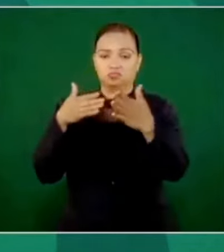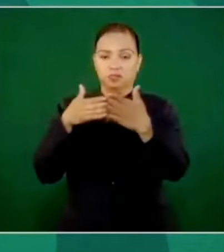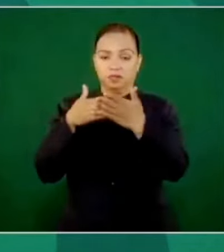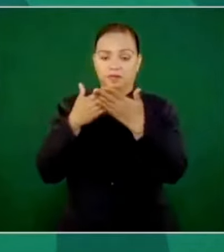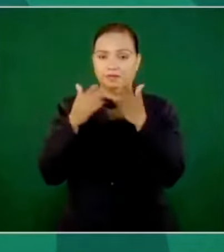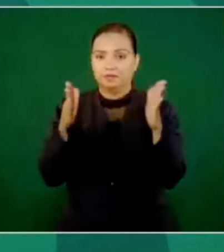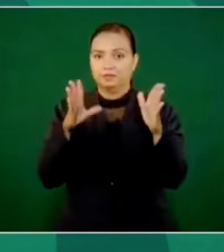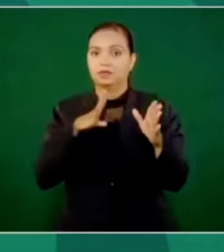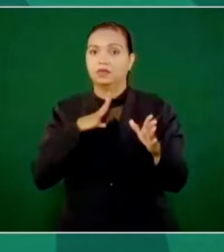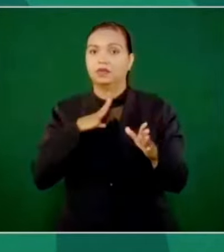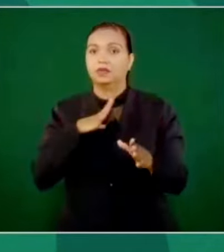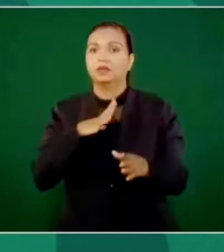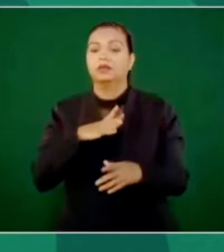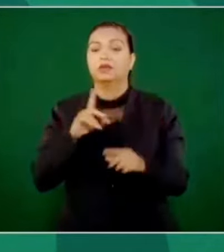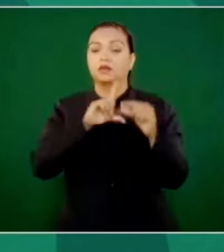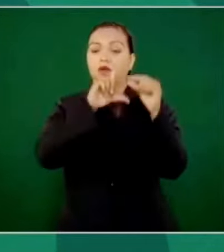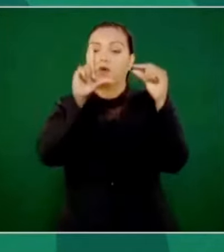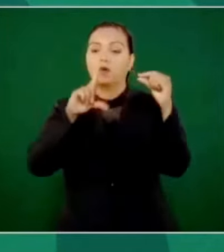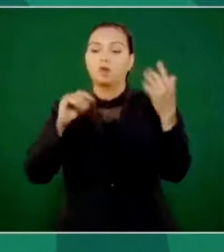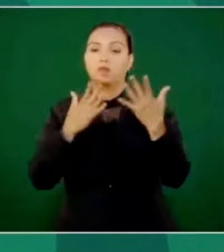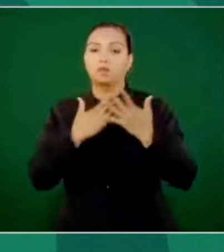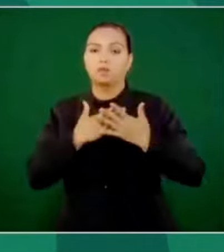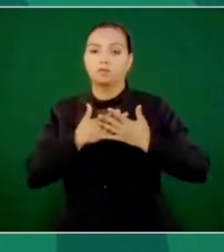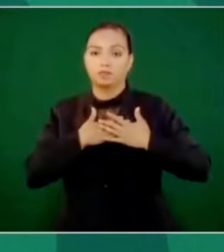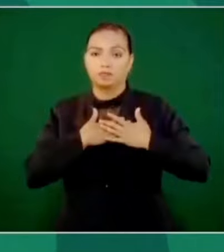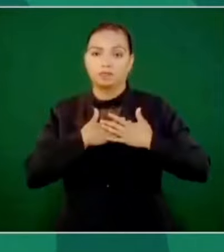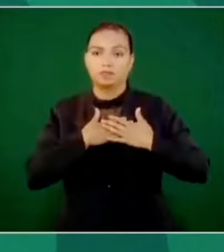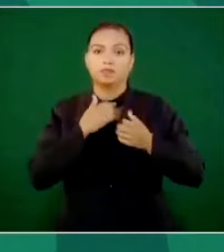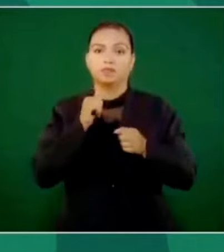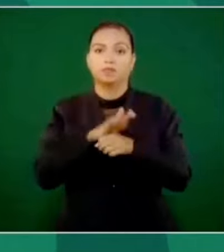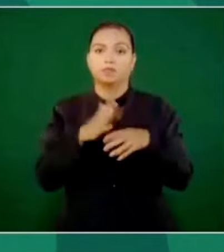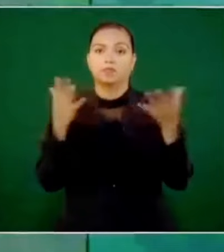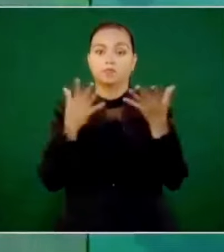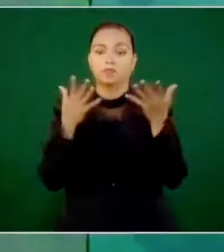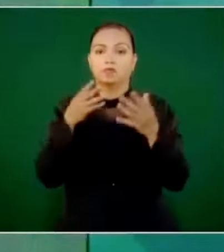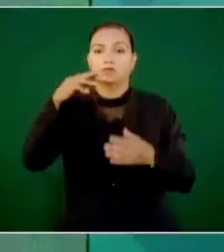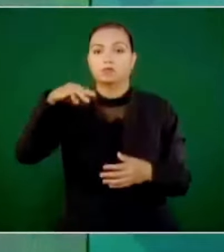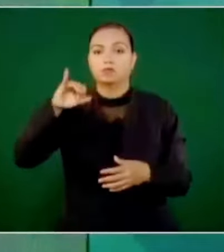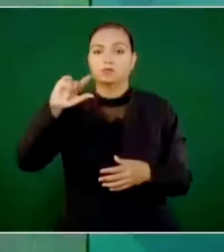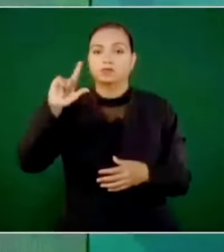existe el patriotismo que hace milagros